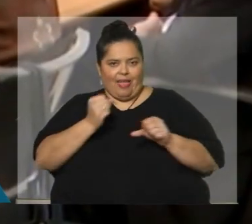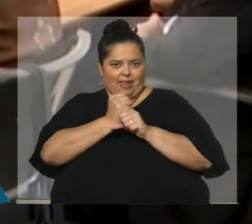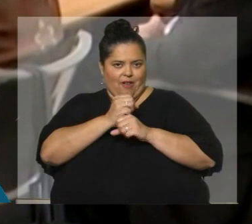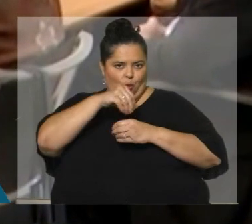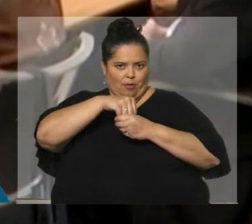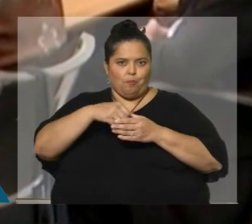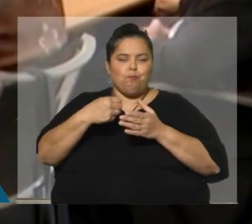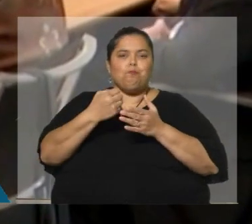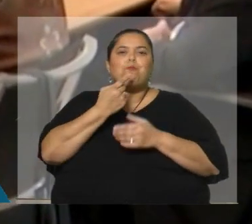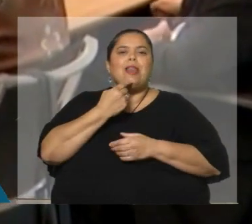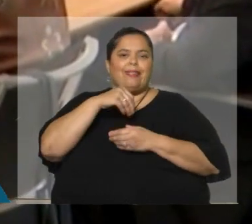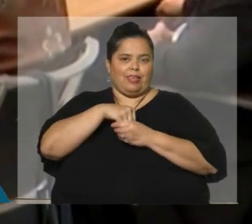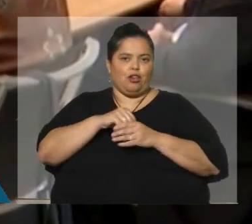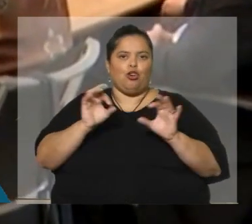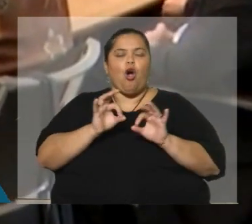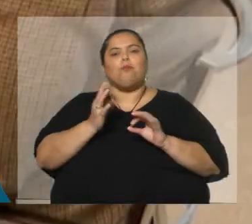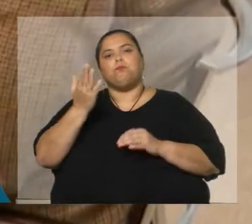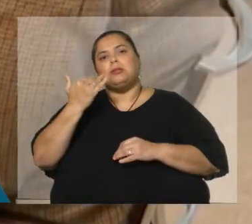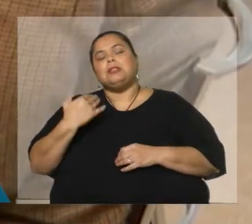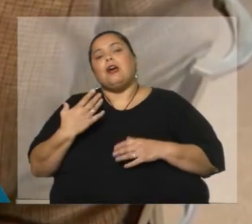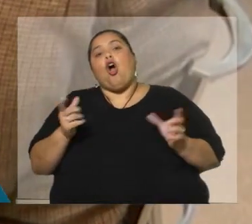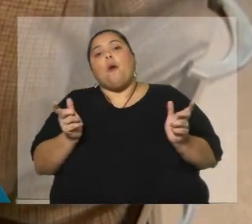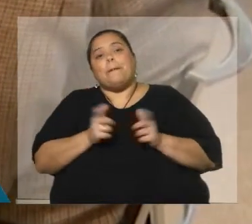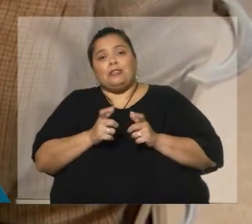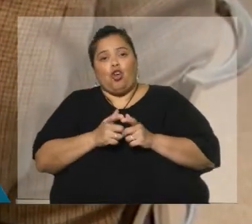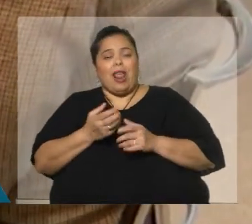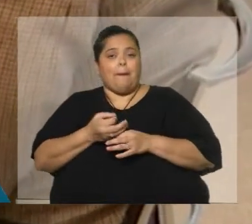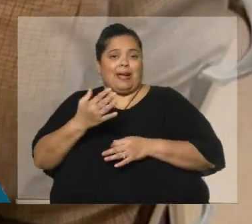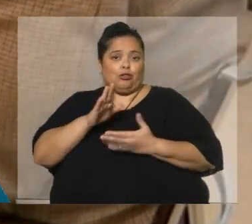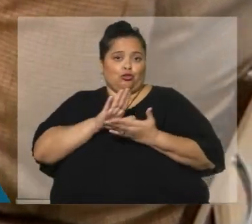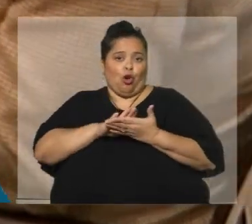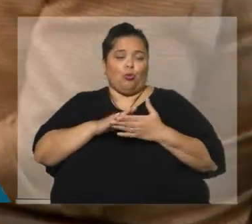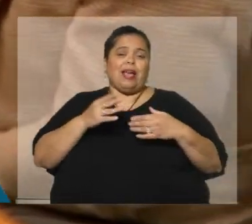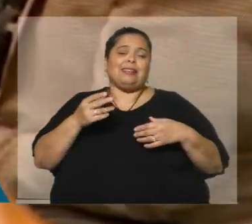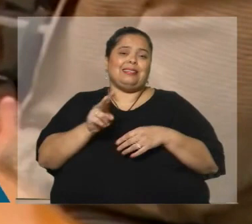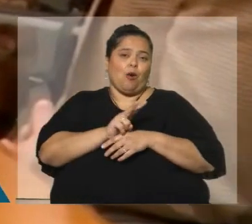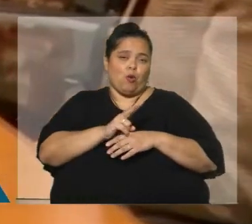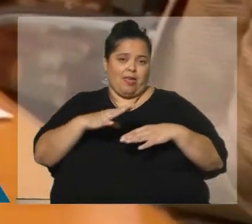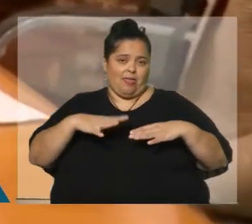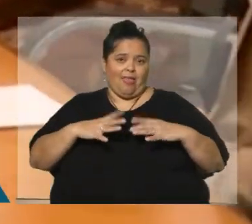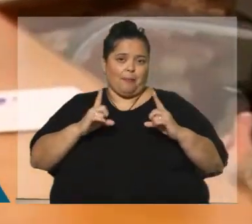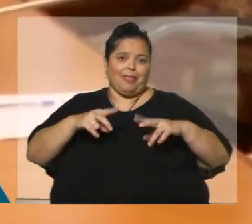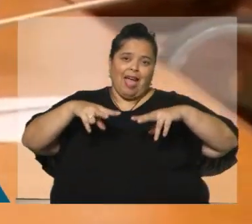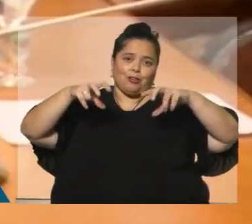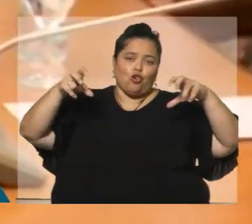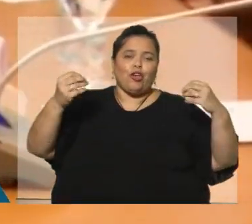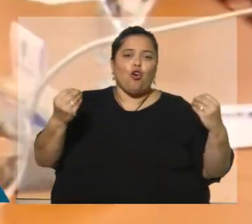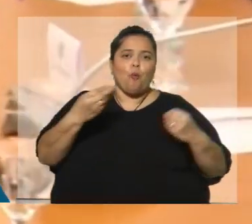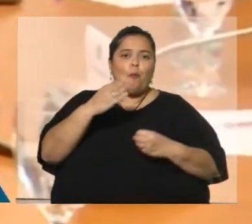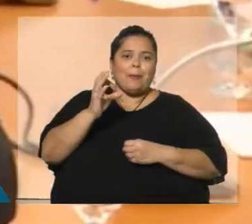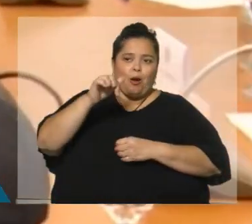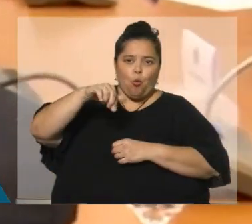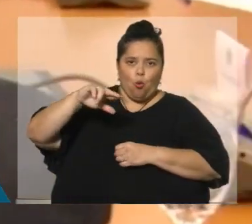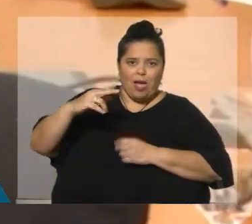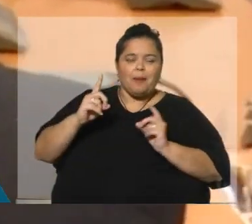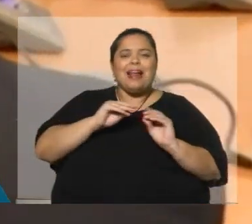Presidió la Comisión de Expertos en Seguridad Social, que elaboró un diagnóstico del sistema previsional uruguayo y las recomendaciones